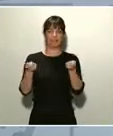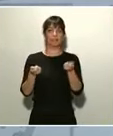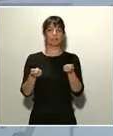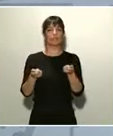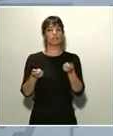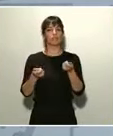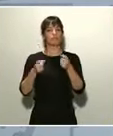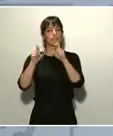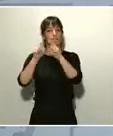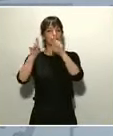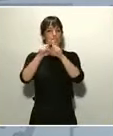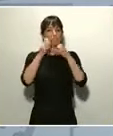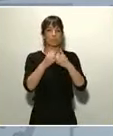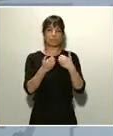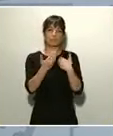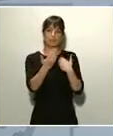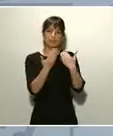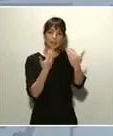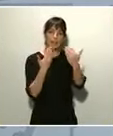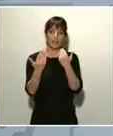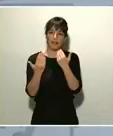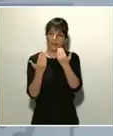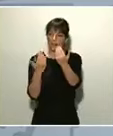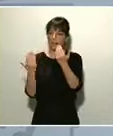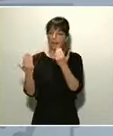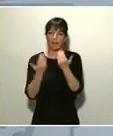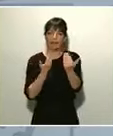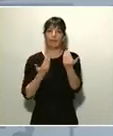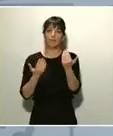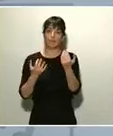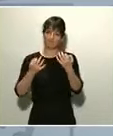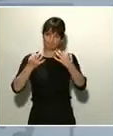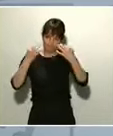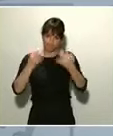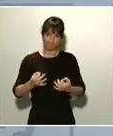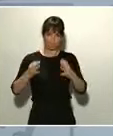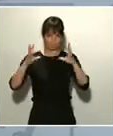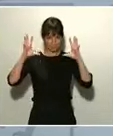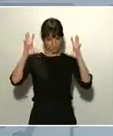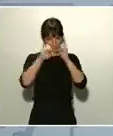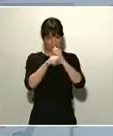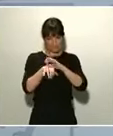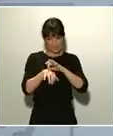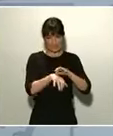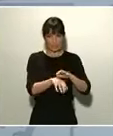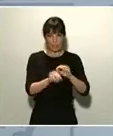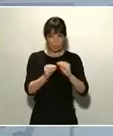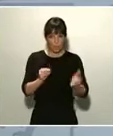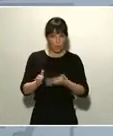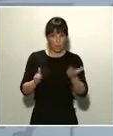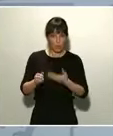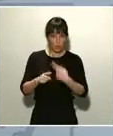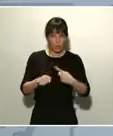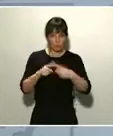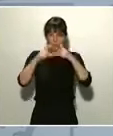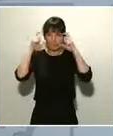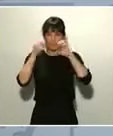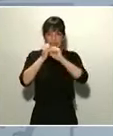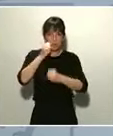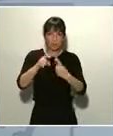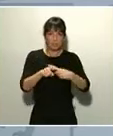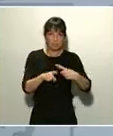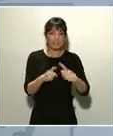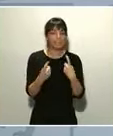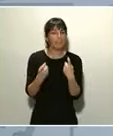industrias para, efectivamente, centrar y dirigir esa producción de bienes hacia el material que vamos a necesitar,